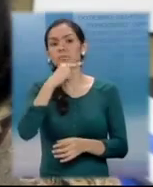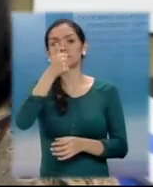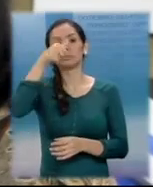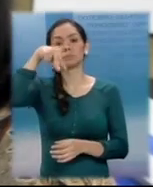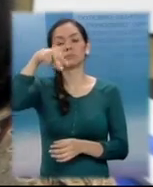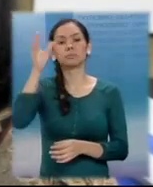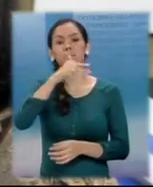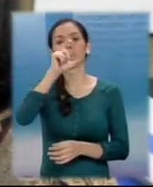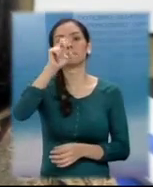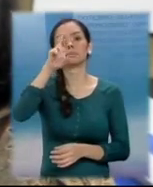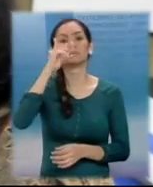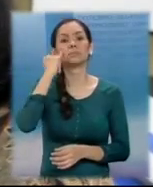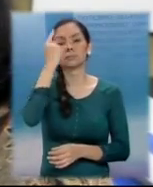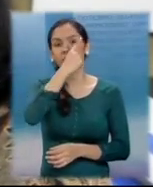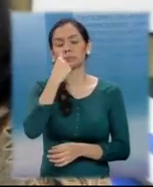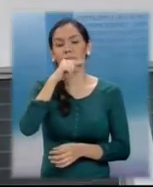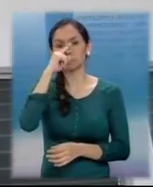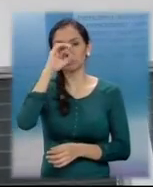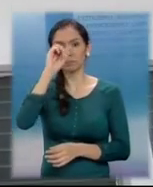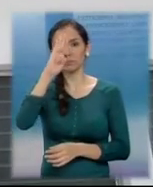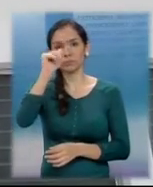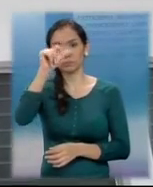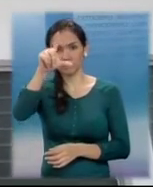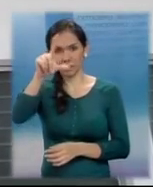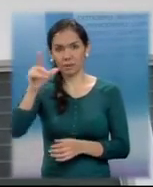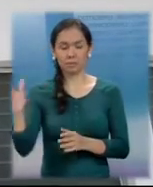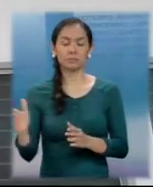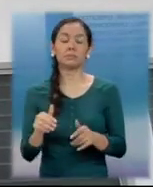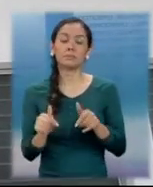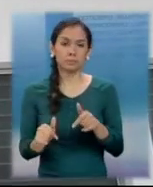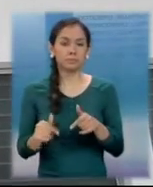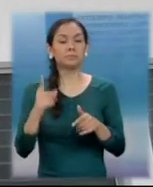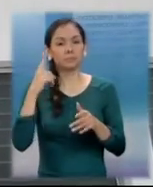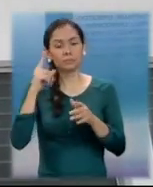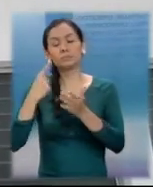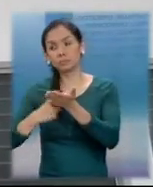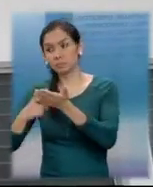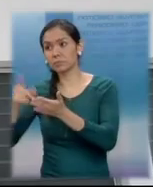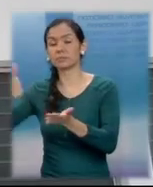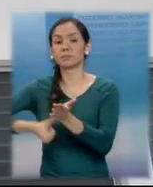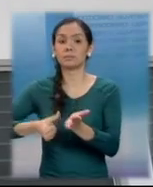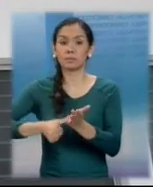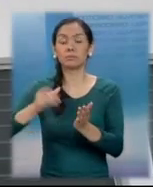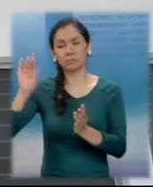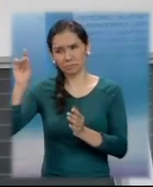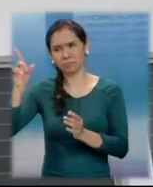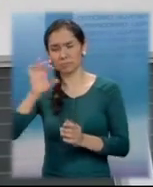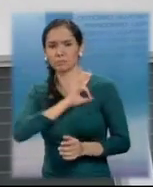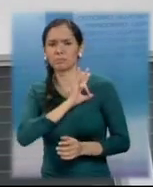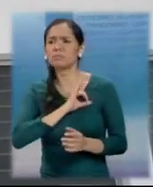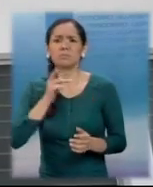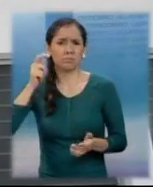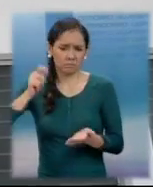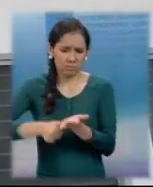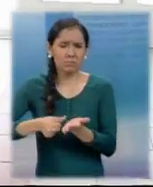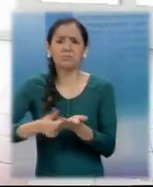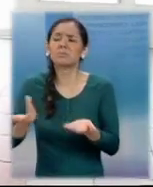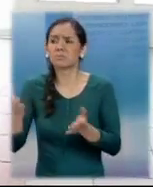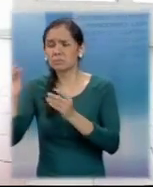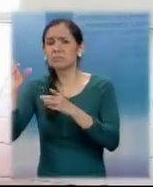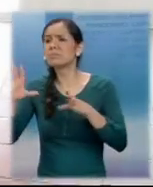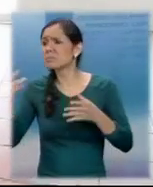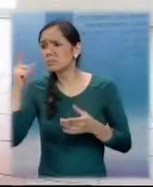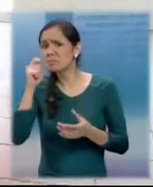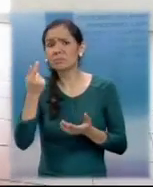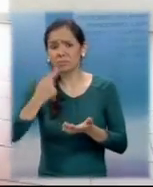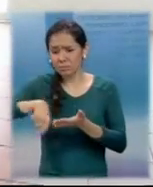Al tener nosotros conocimiento el día de hoy de esta situación, pues estaremos consultando al alcalde municipal en el sentido de qué no se ha recibido la obra o